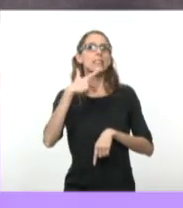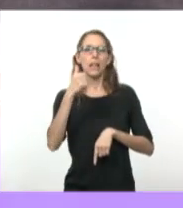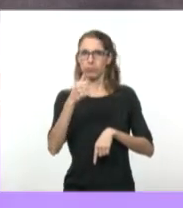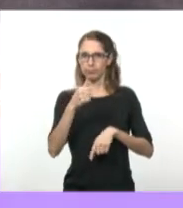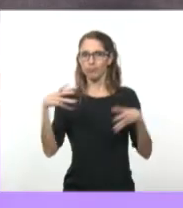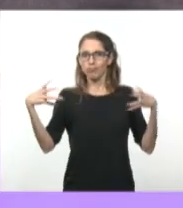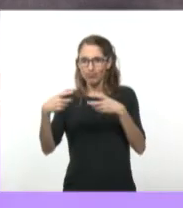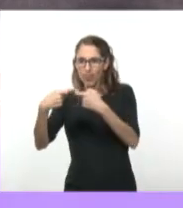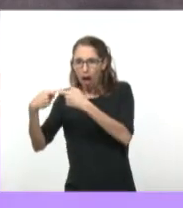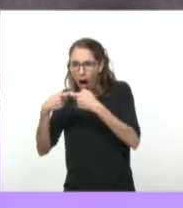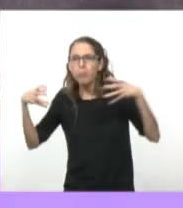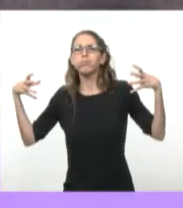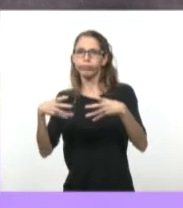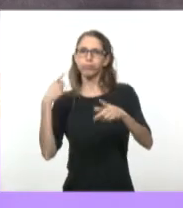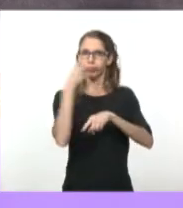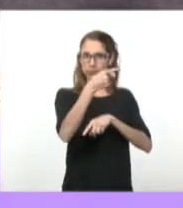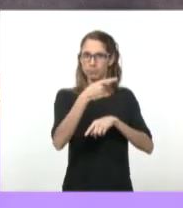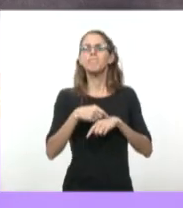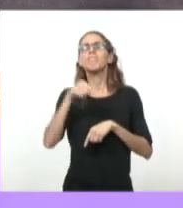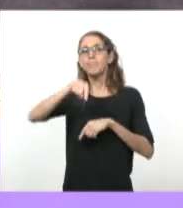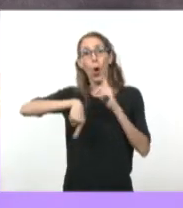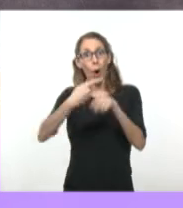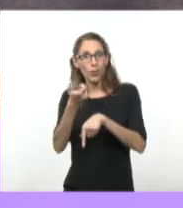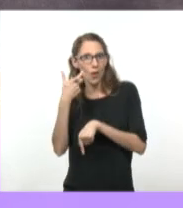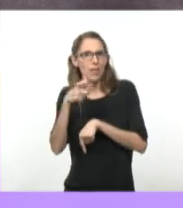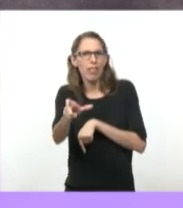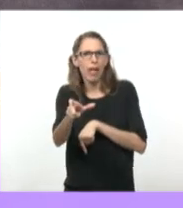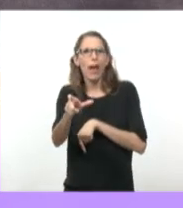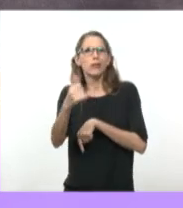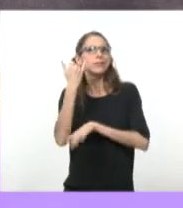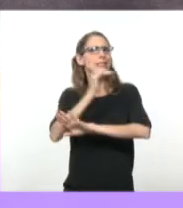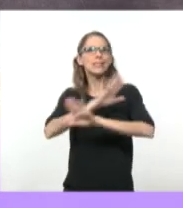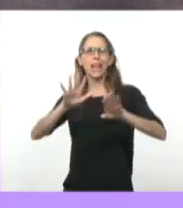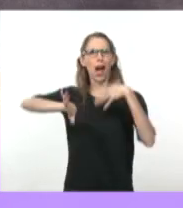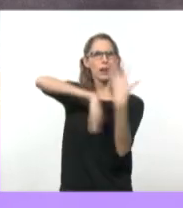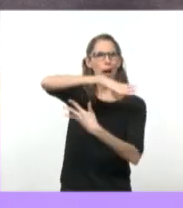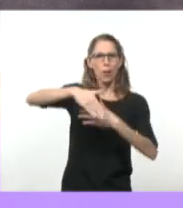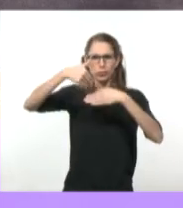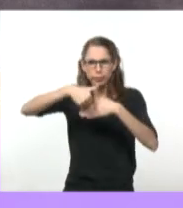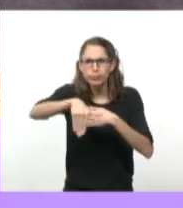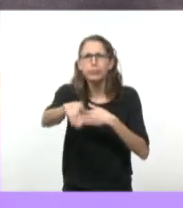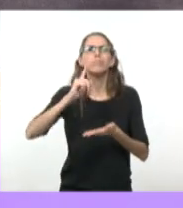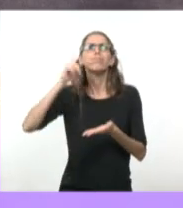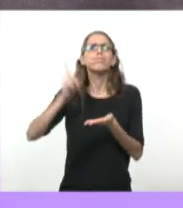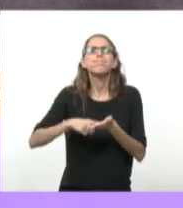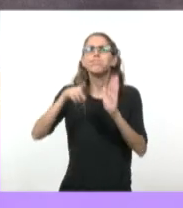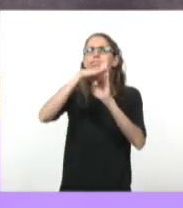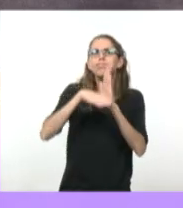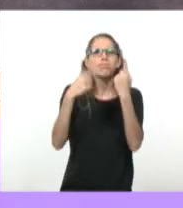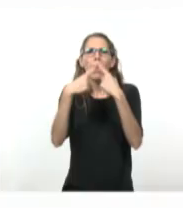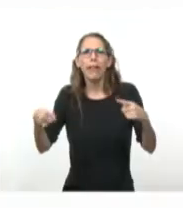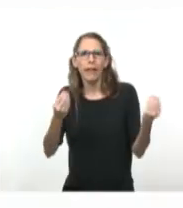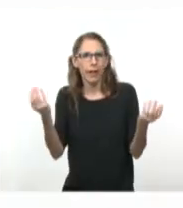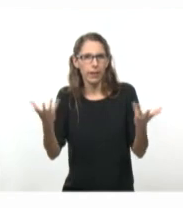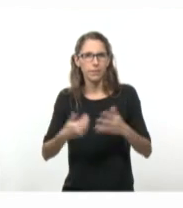ver ya, entonces, en el próximo video, las primeras medidas que empieza a tomar esta alianza, este gobierno revolucionario que se hace cargo de Cuba.